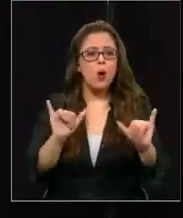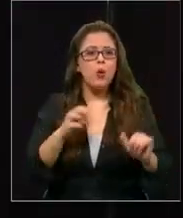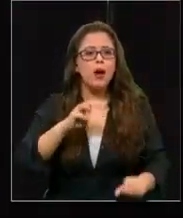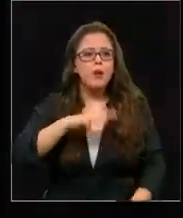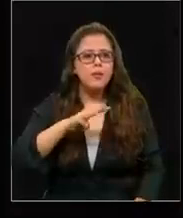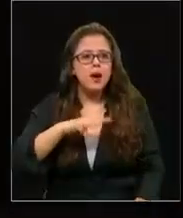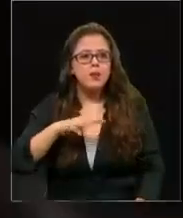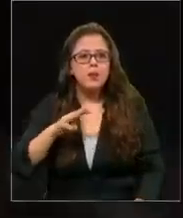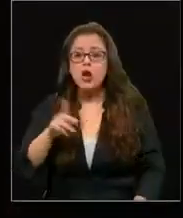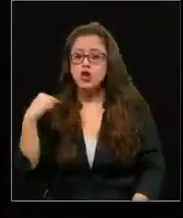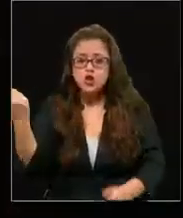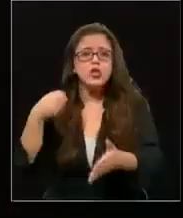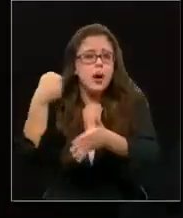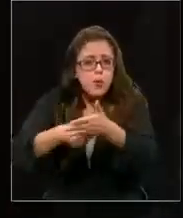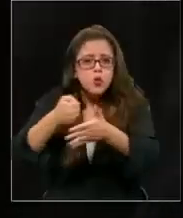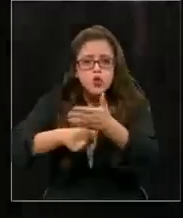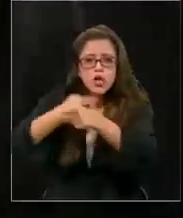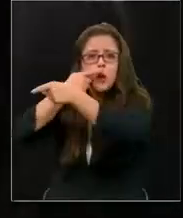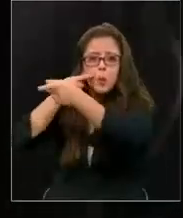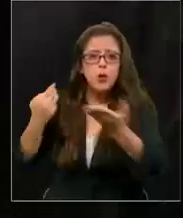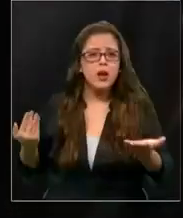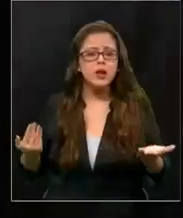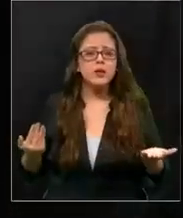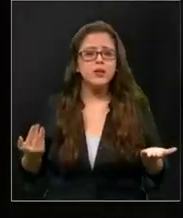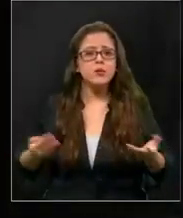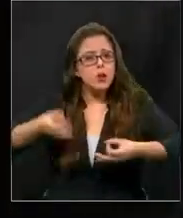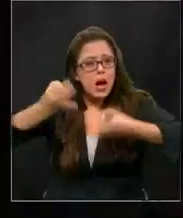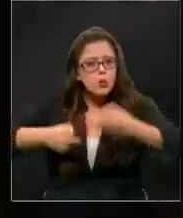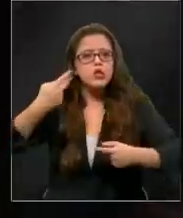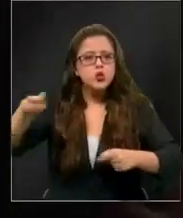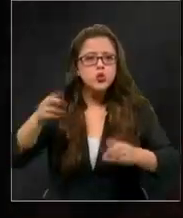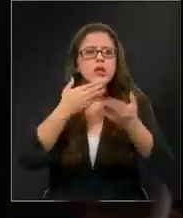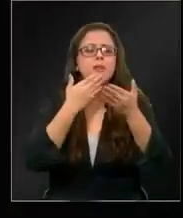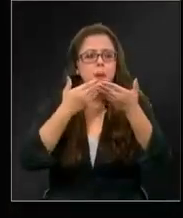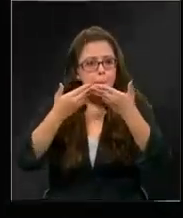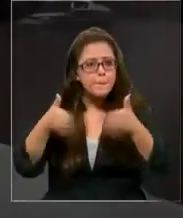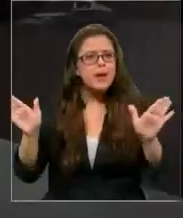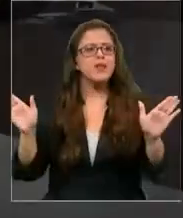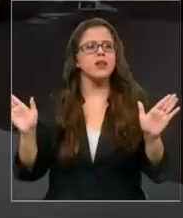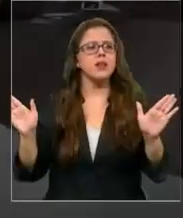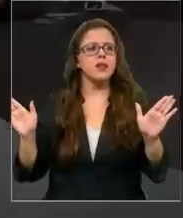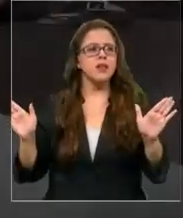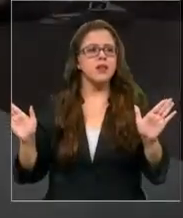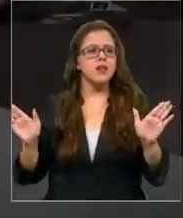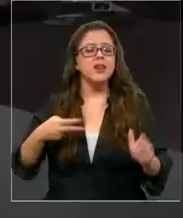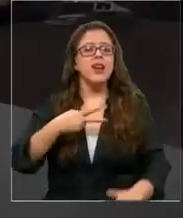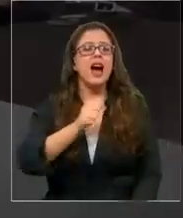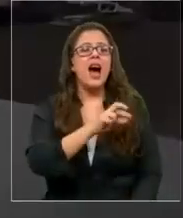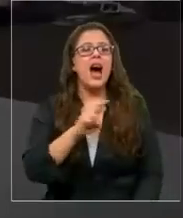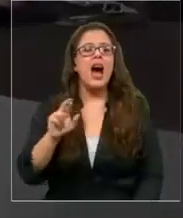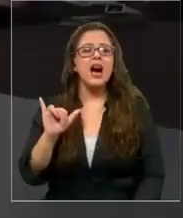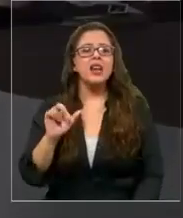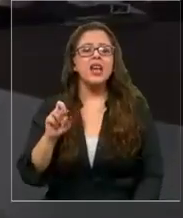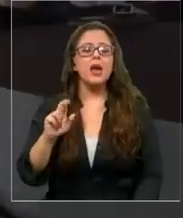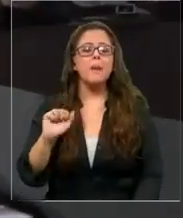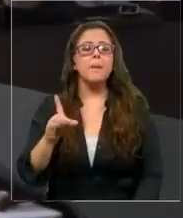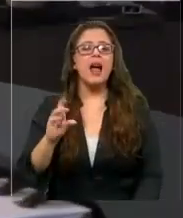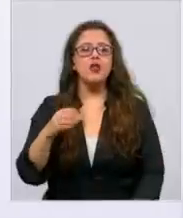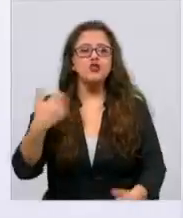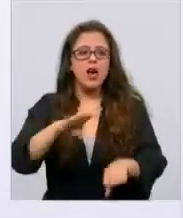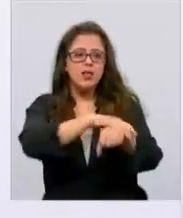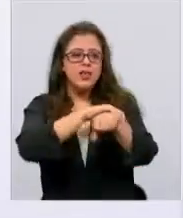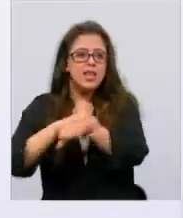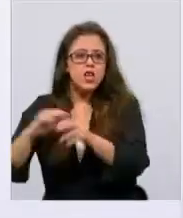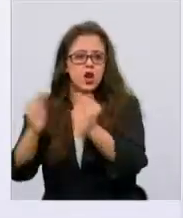Luchando por él, su justicia, por su libertad. Don Harry Prado fue detenido en su